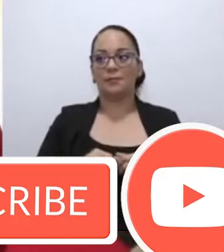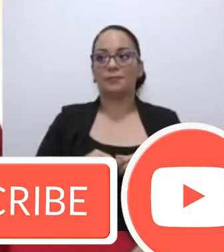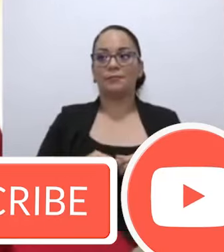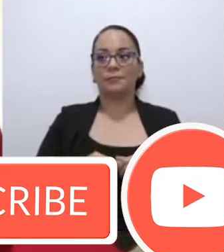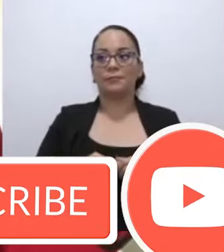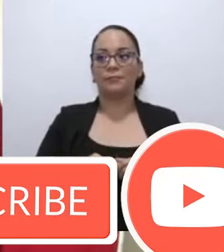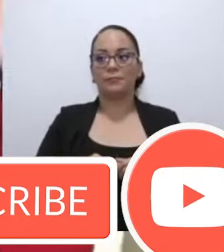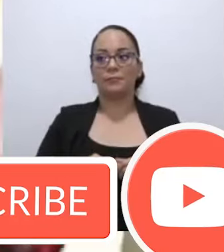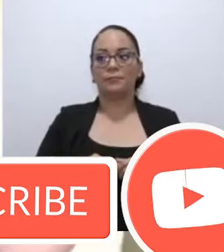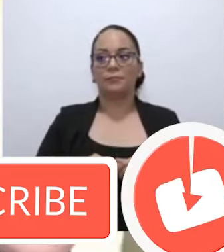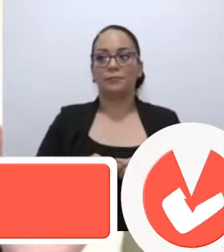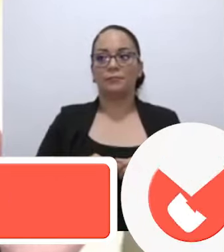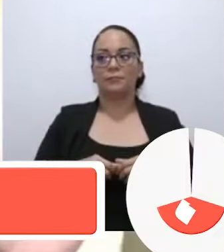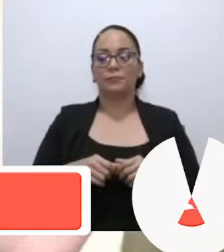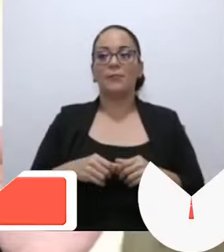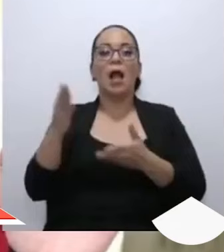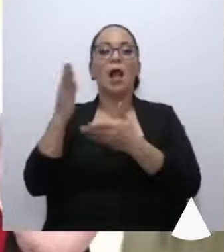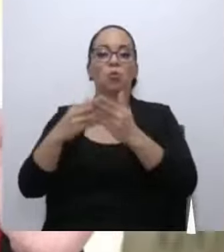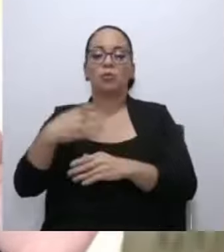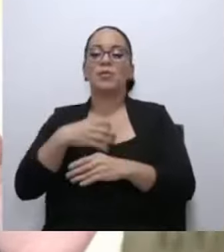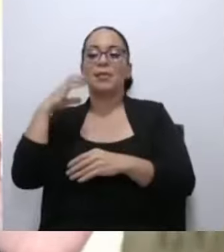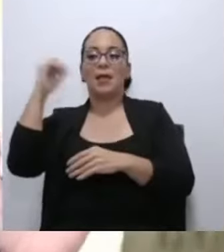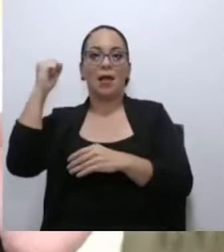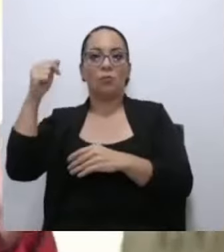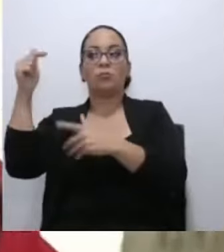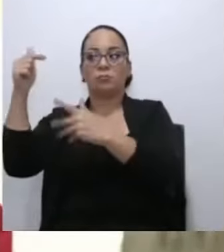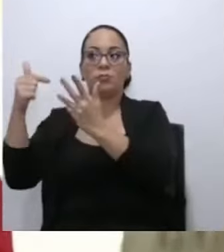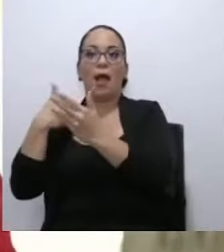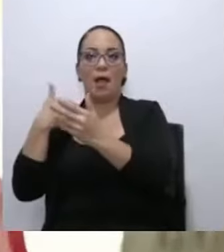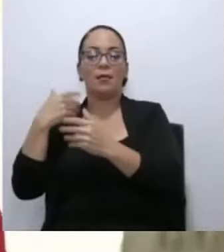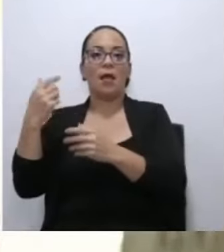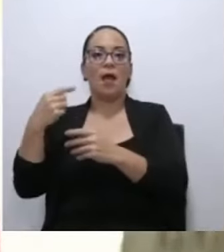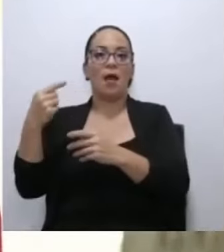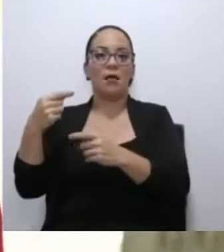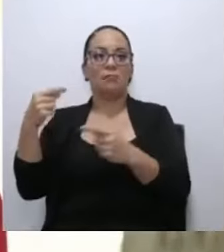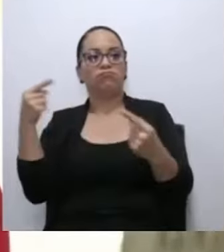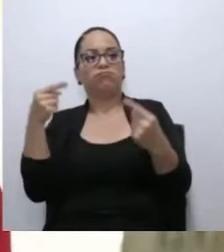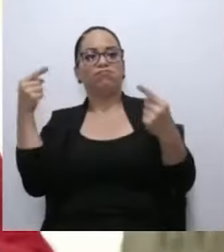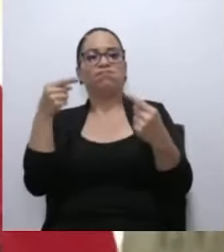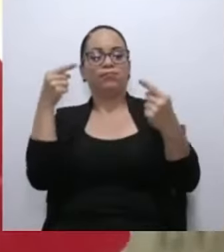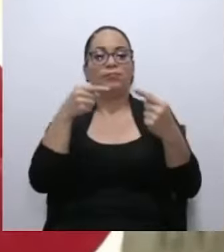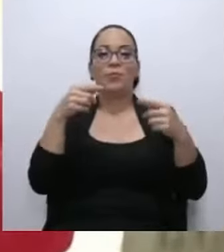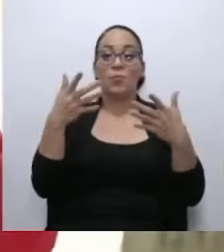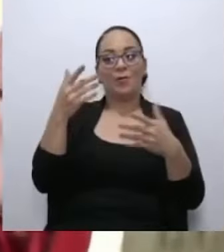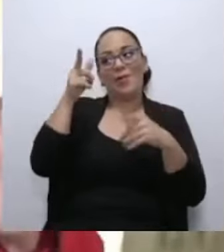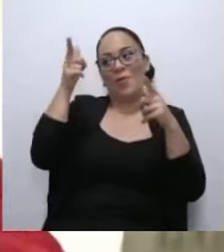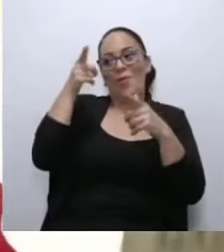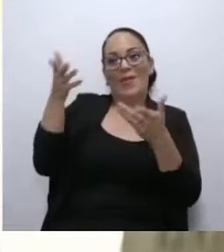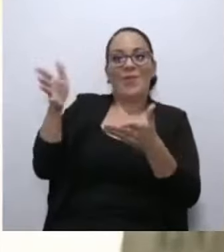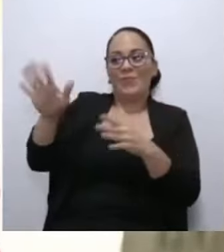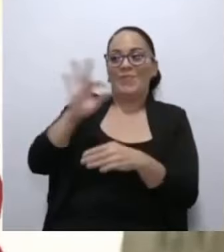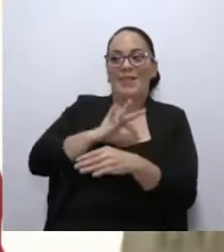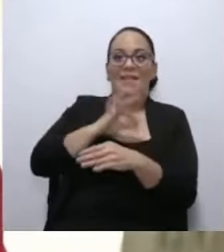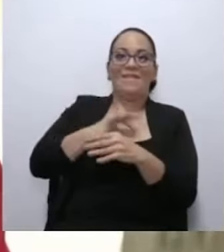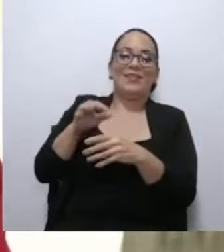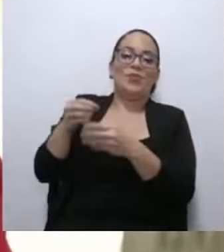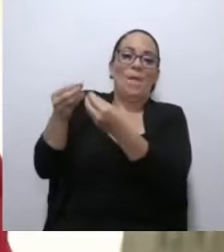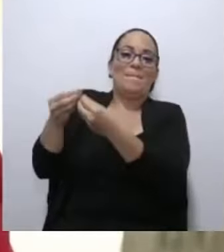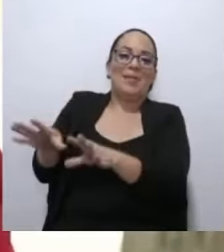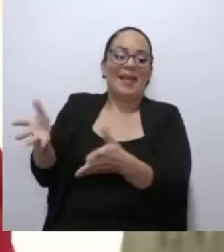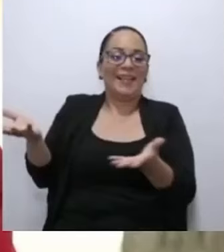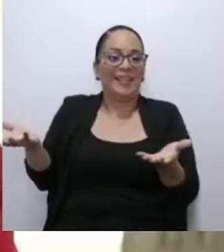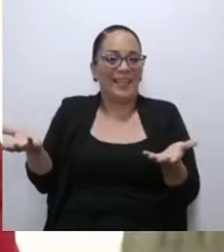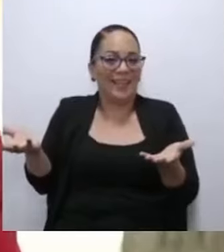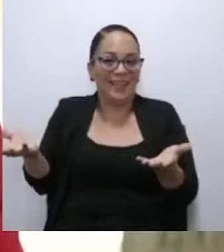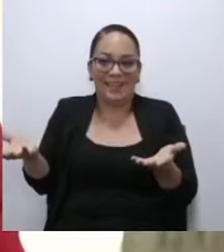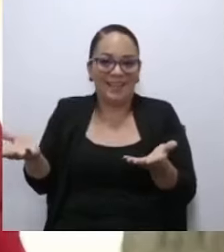sindicatos que me lo han atacado, claro, se empieza a quebrar el rompecabezas, todo el juego en AIPE se empieza a caer.